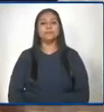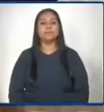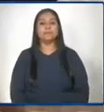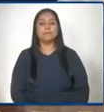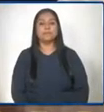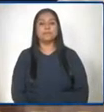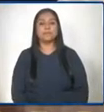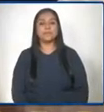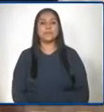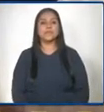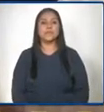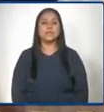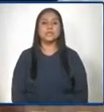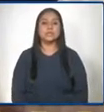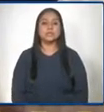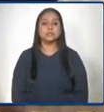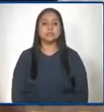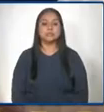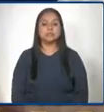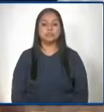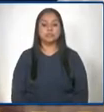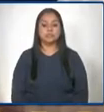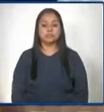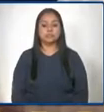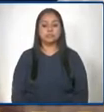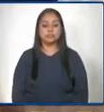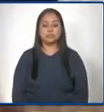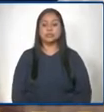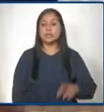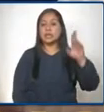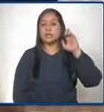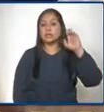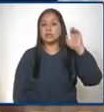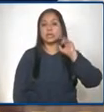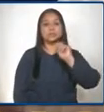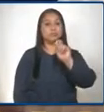señora ministra. Gracias, Ahora pregunta Eduardo Hernández de Radio Punto.